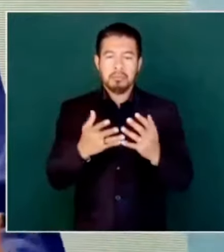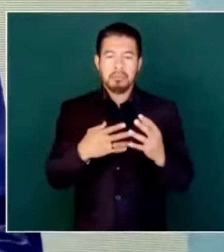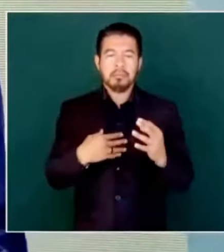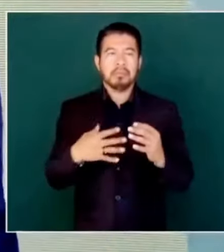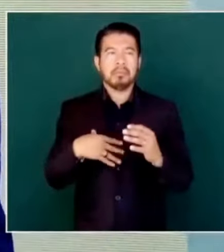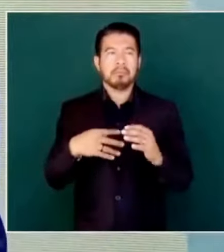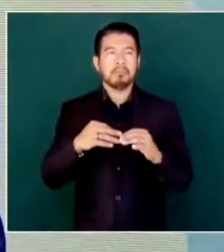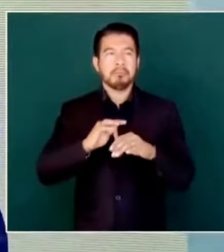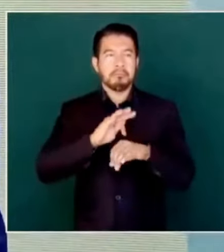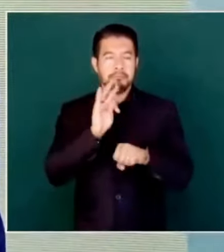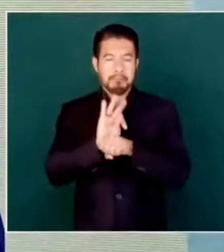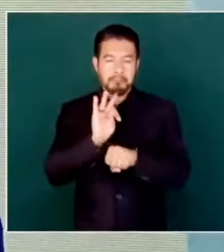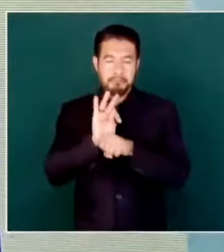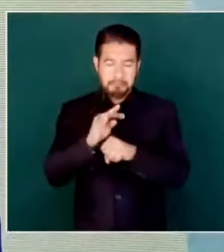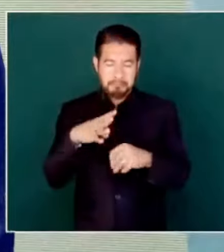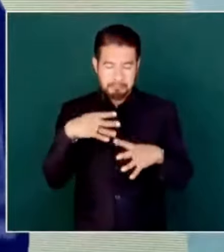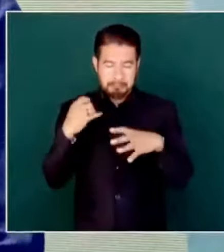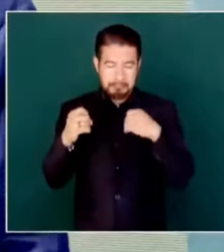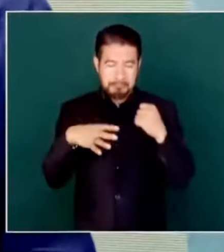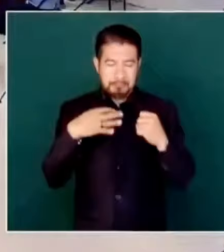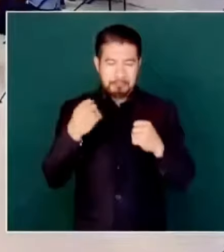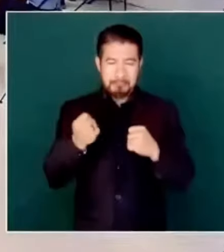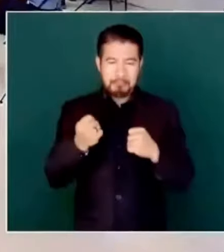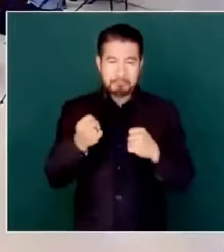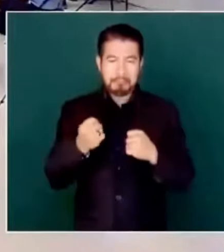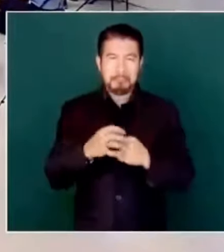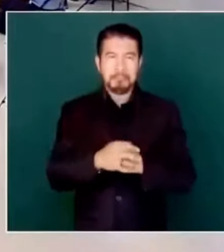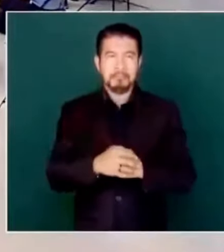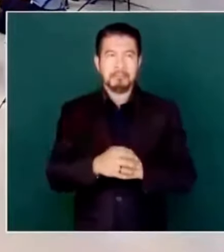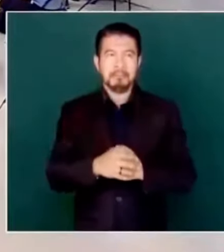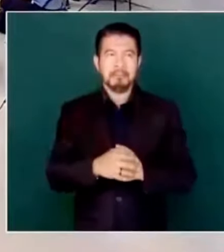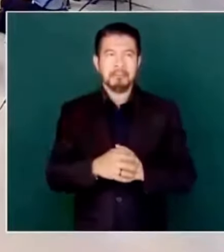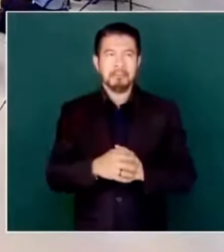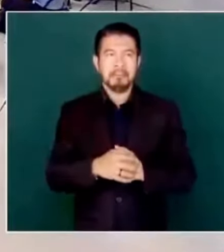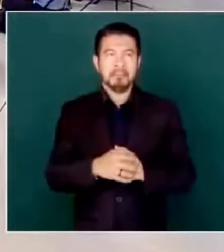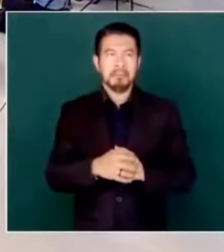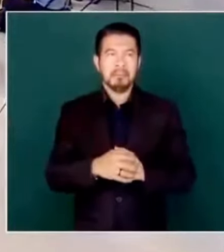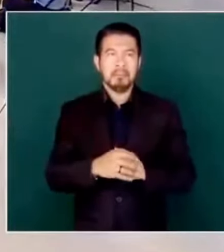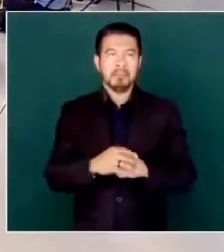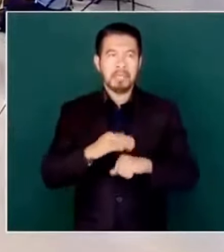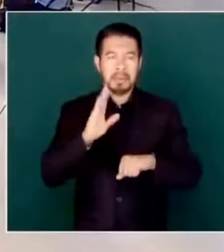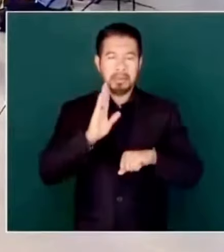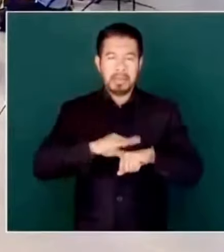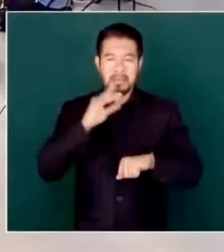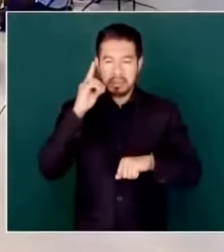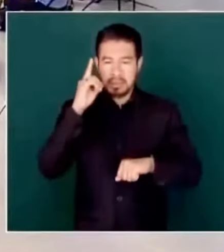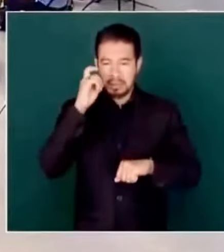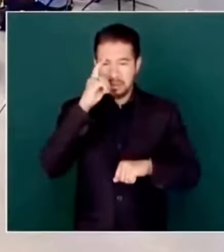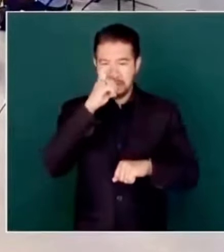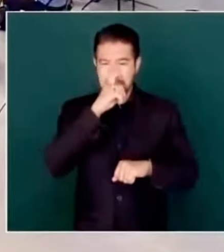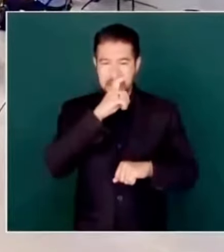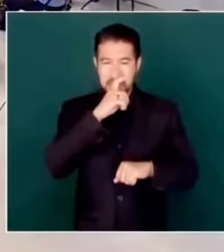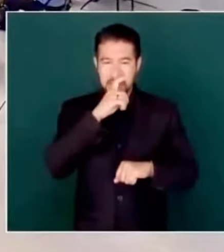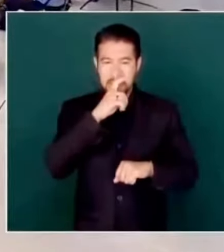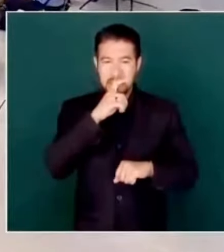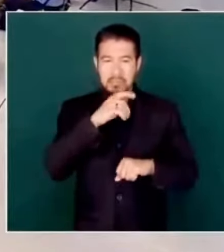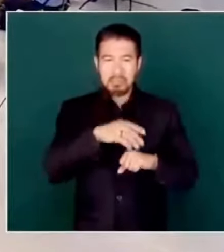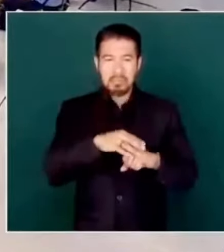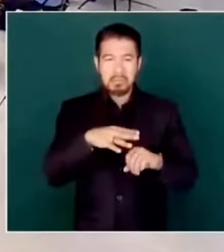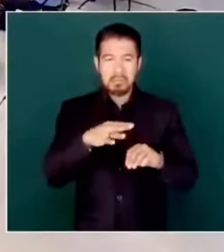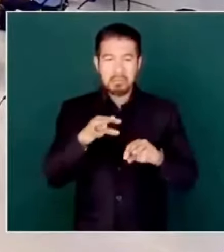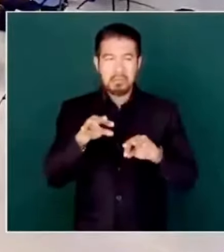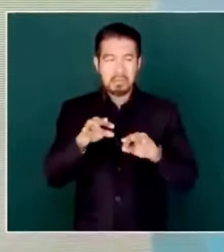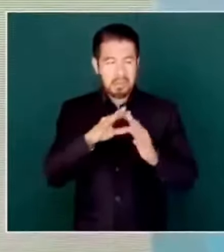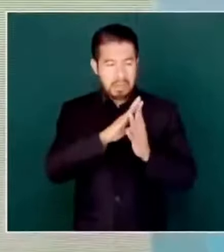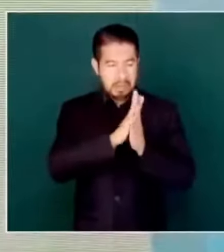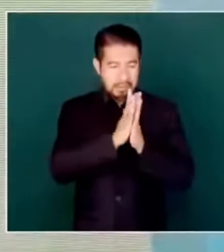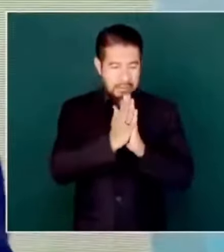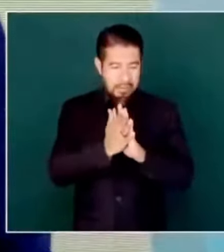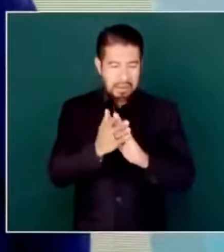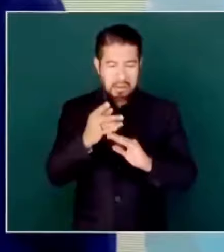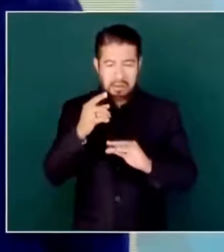pacífica,